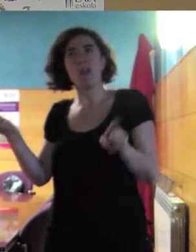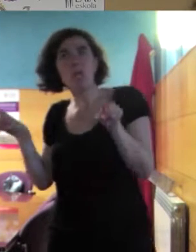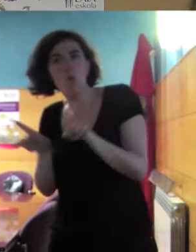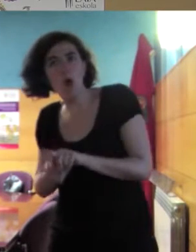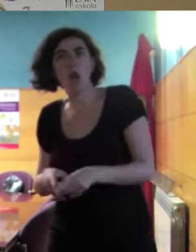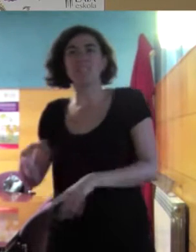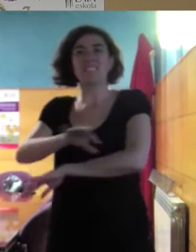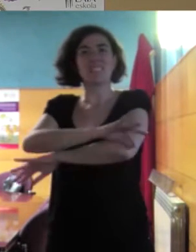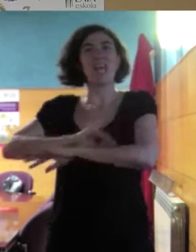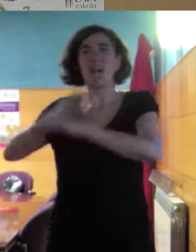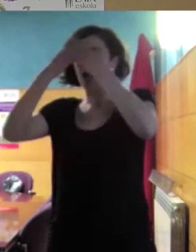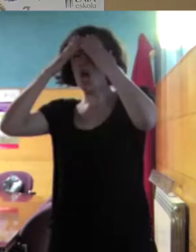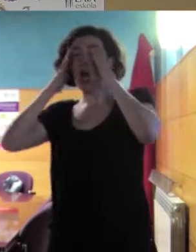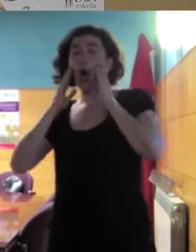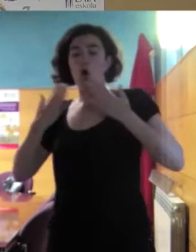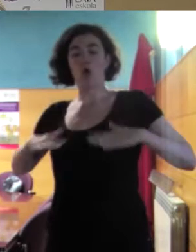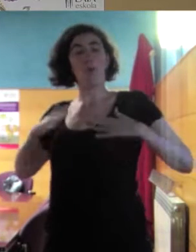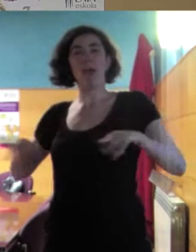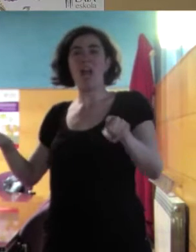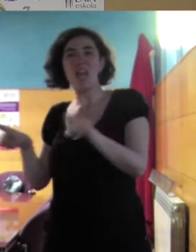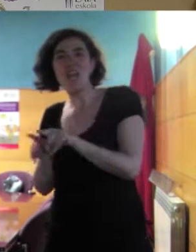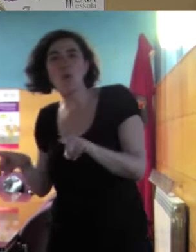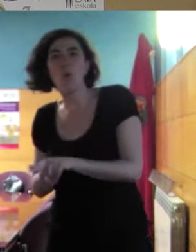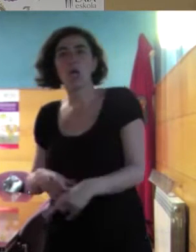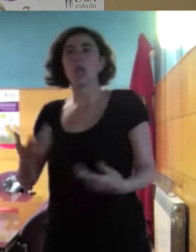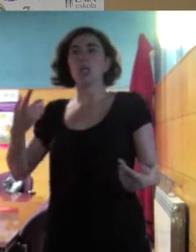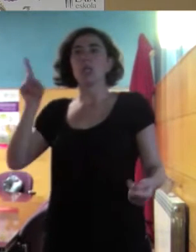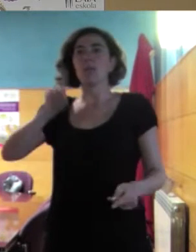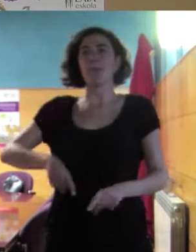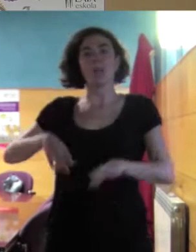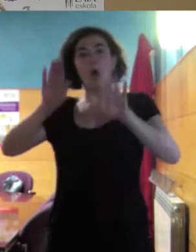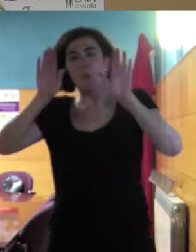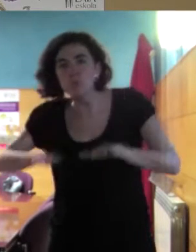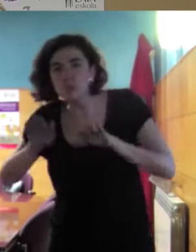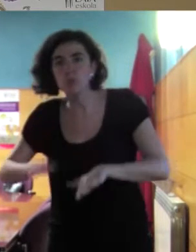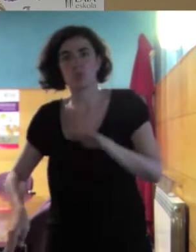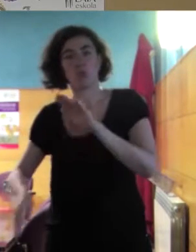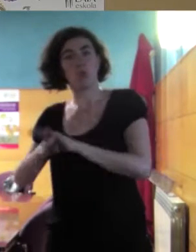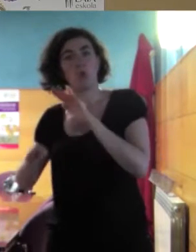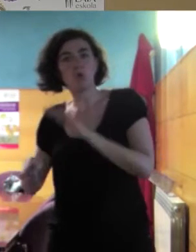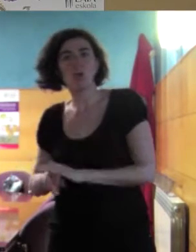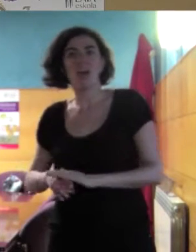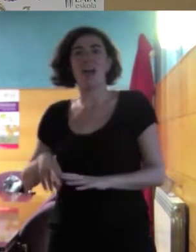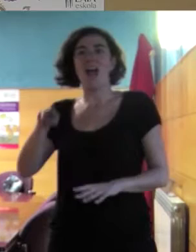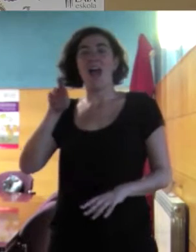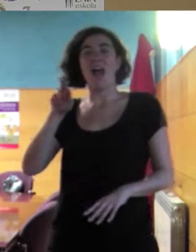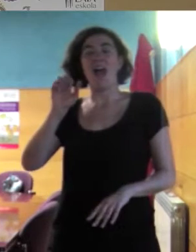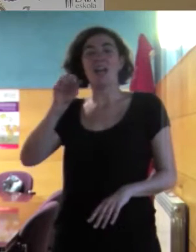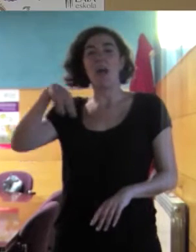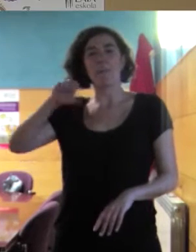montón de tiempo, y siguen cocinando las mismas cosas, y siguen yendo a las mezquitas, pero como celebran el Ramadán, pero esto,